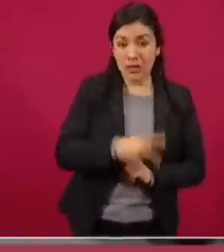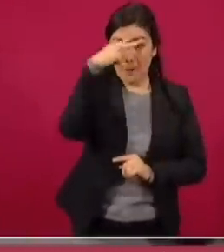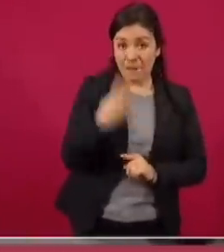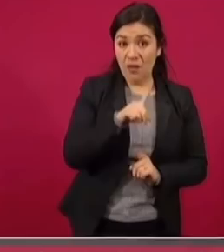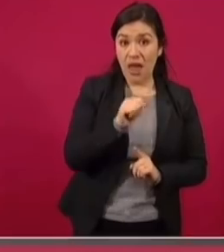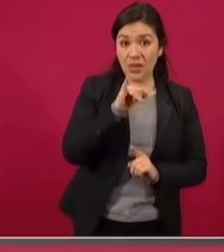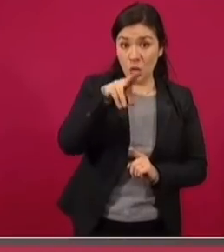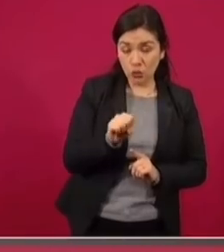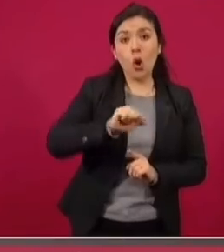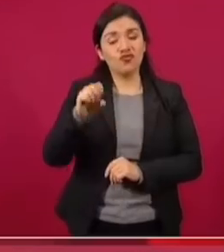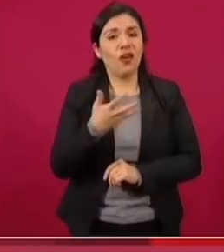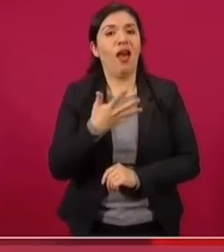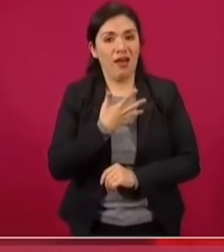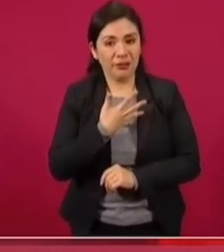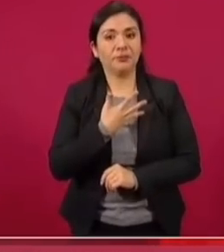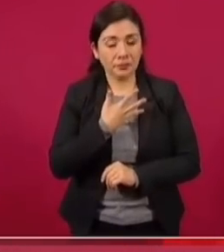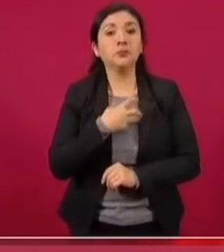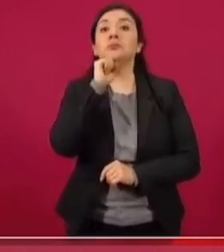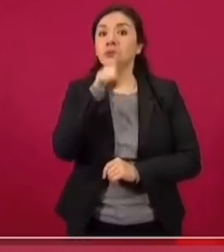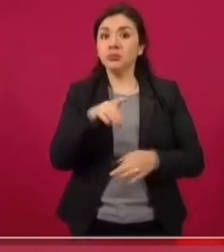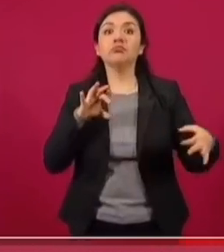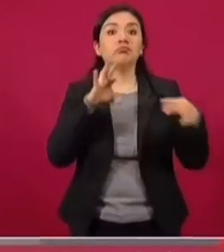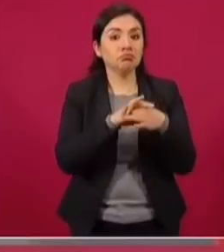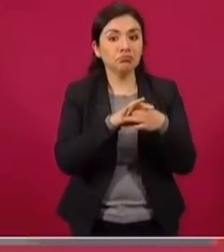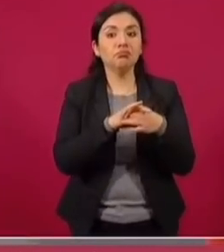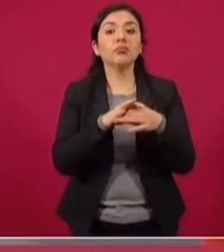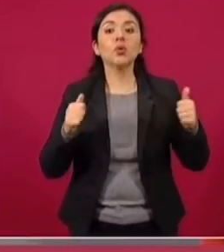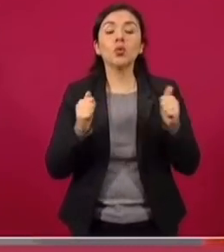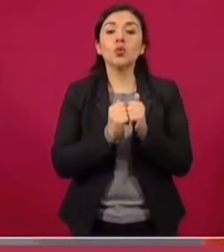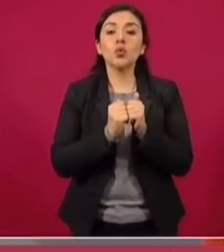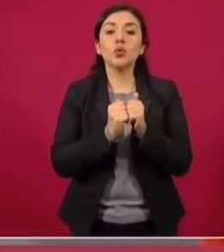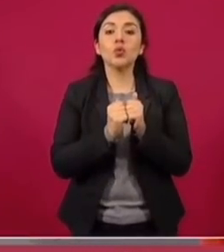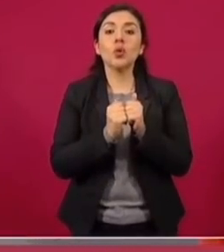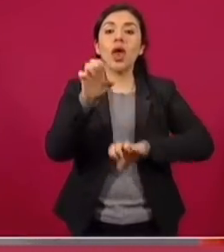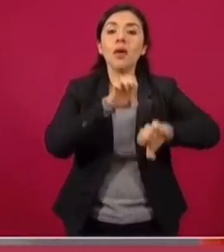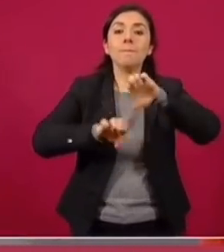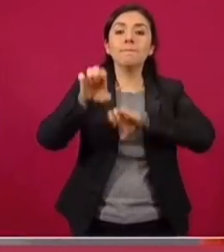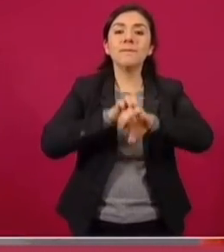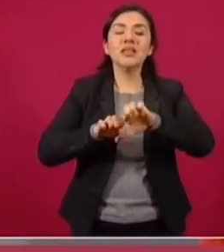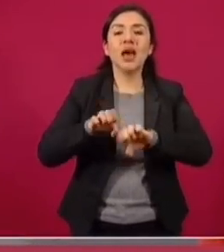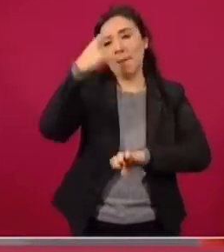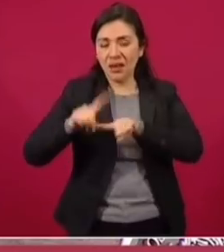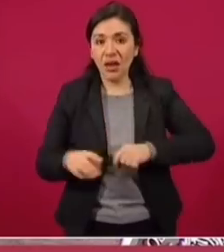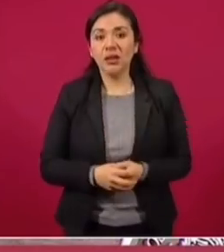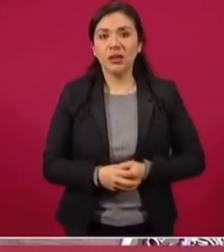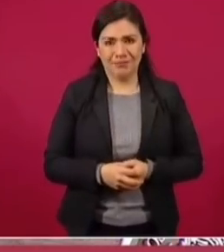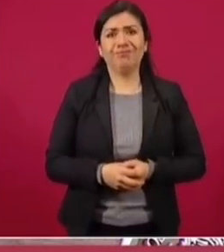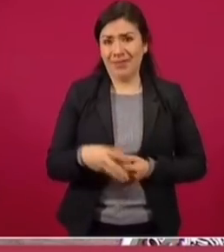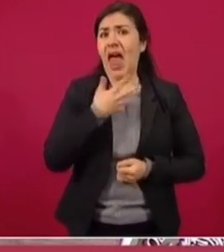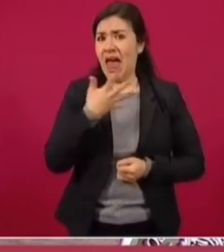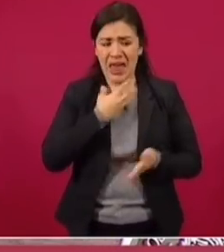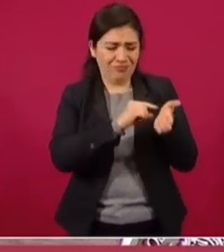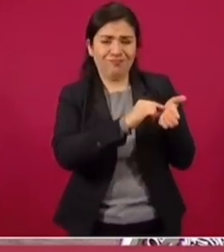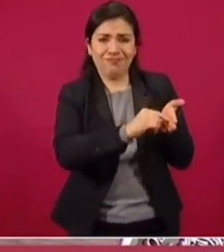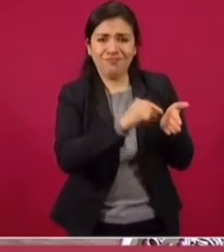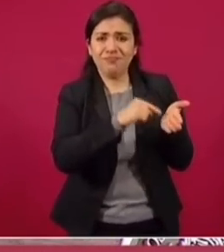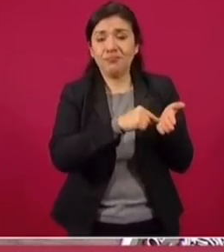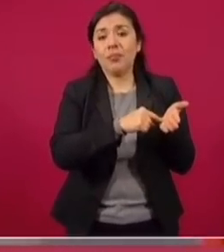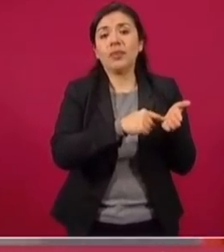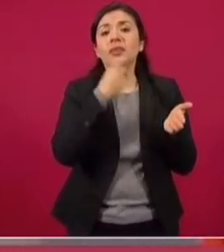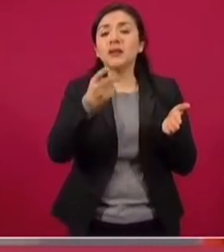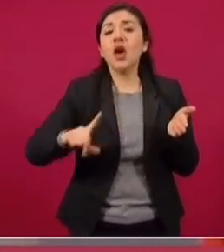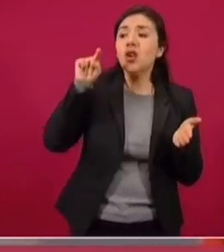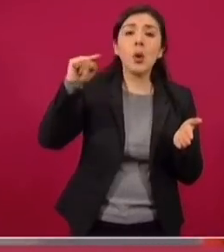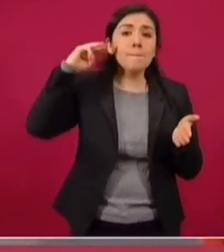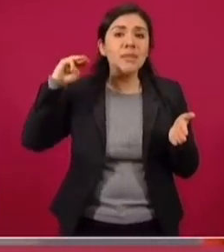y latinos Estados Unidos. Y sí vinculado a las empresas que venden medicamentos, claramente al gobierno